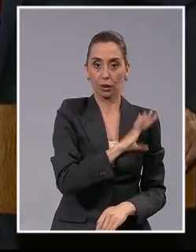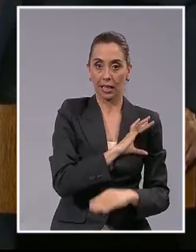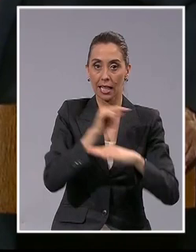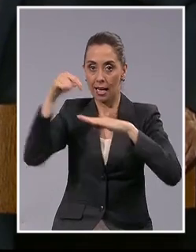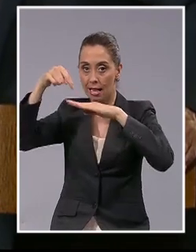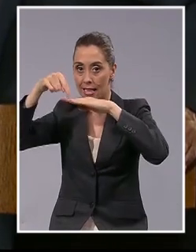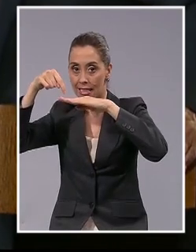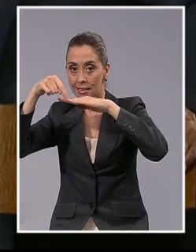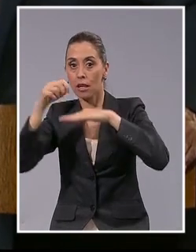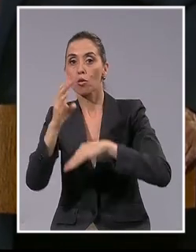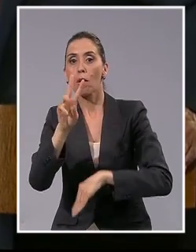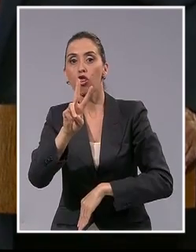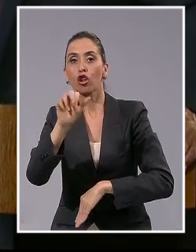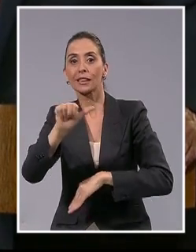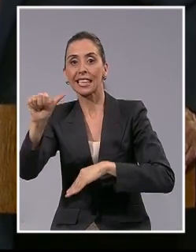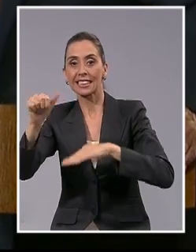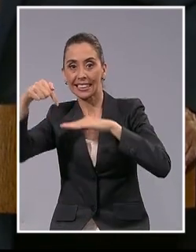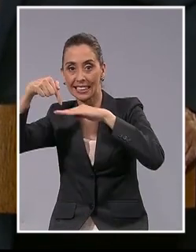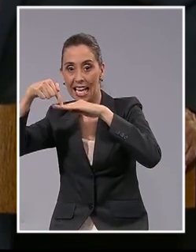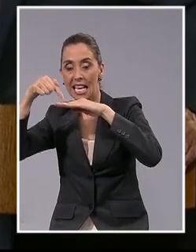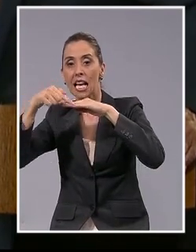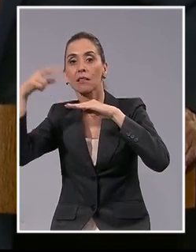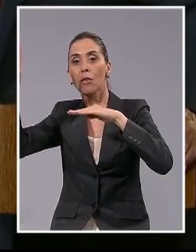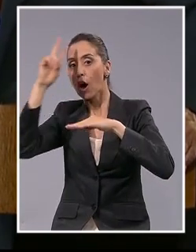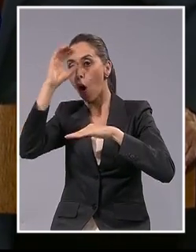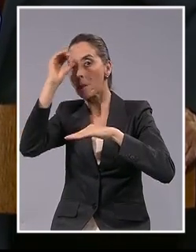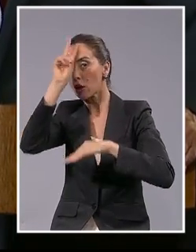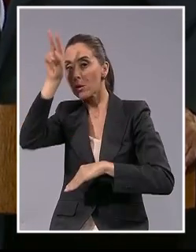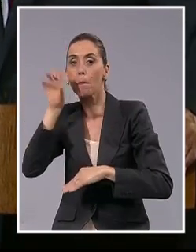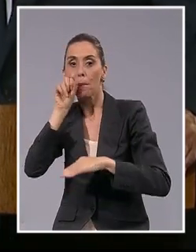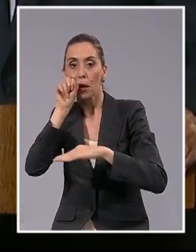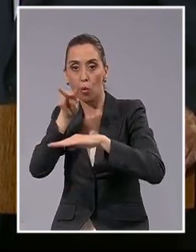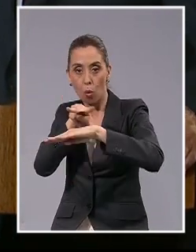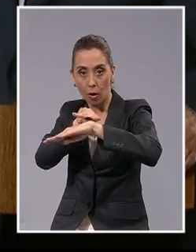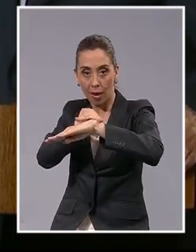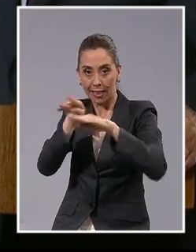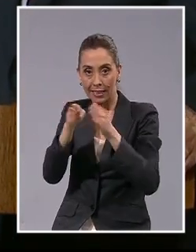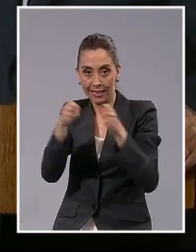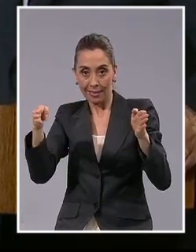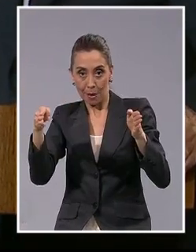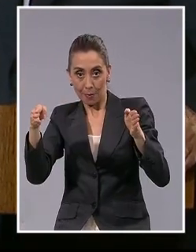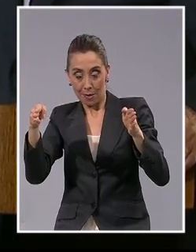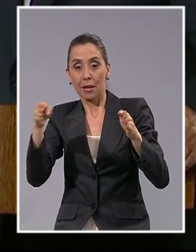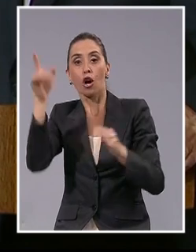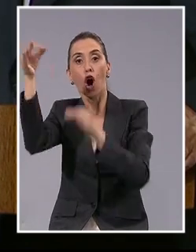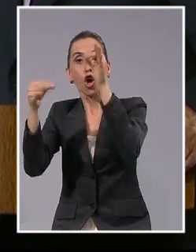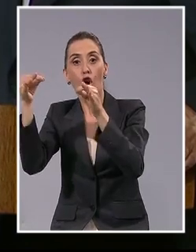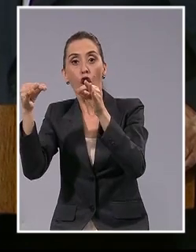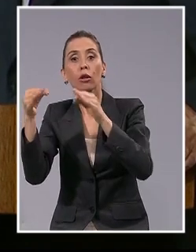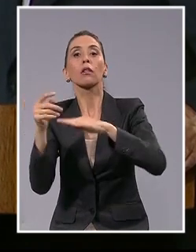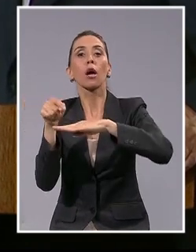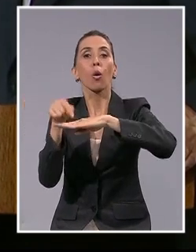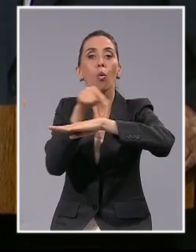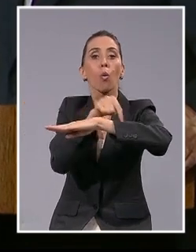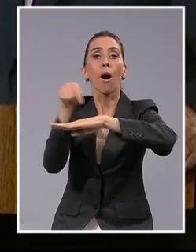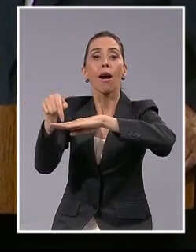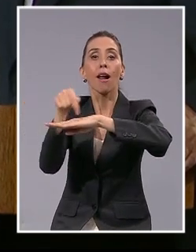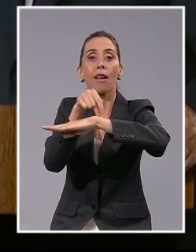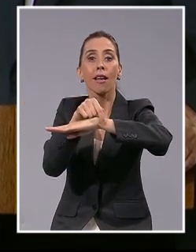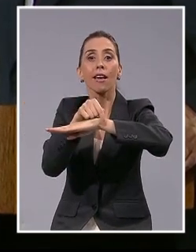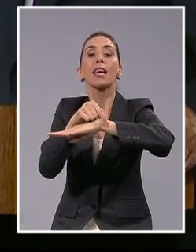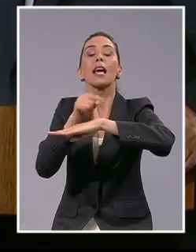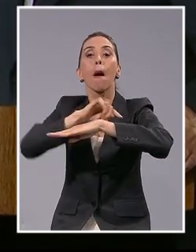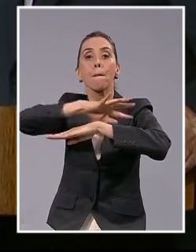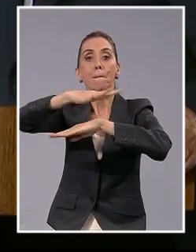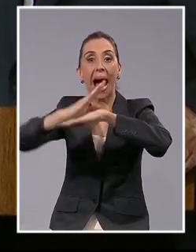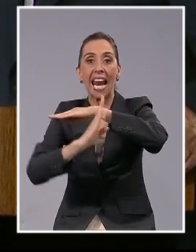266 que representa la posición peruana. La decisión de la Corte establece que el límite marítimo